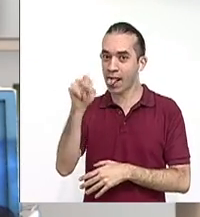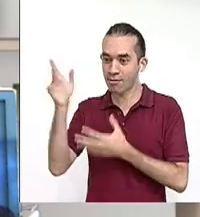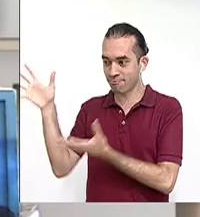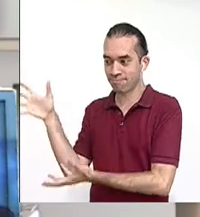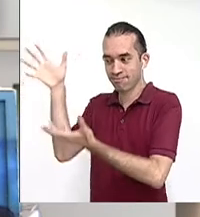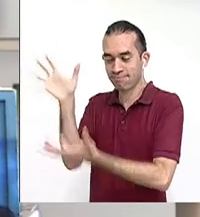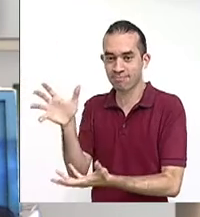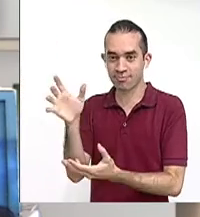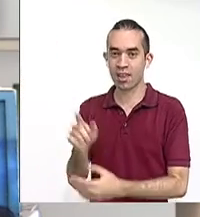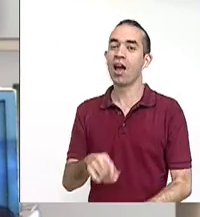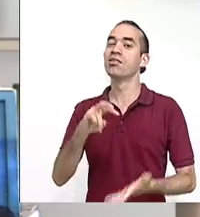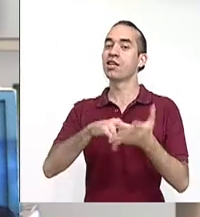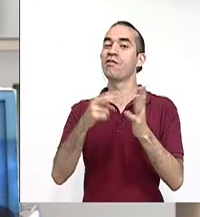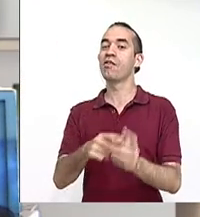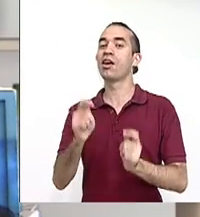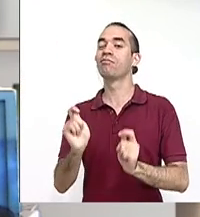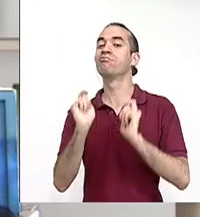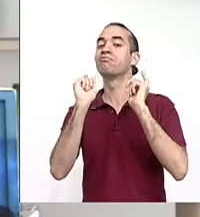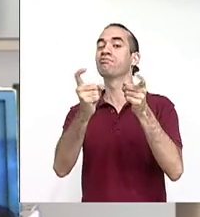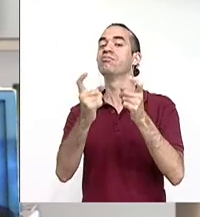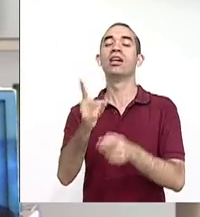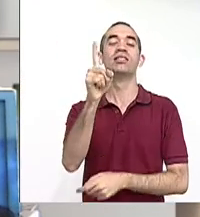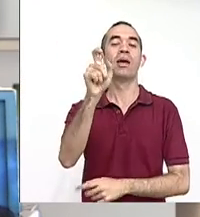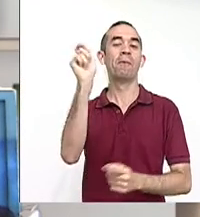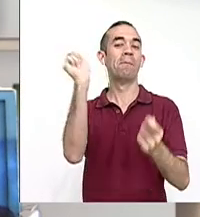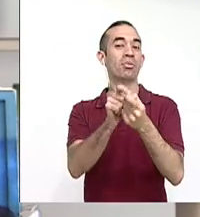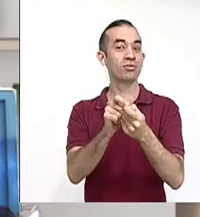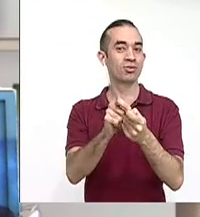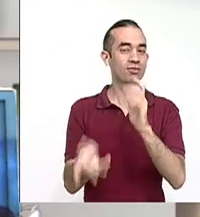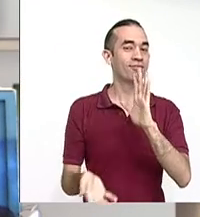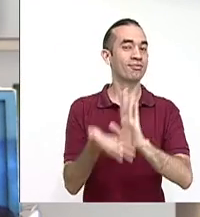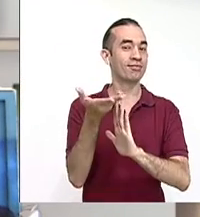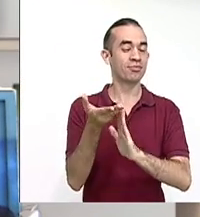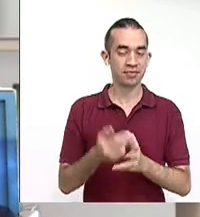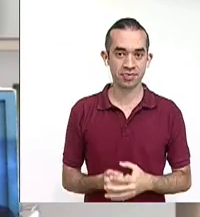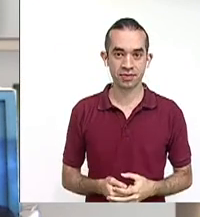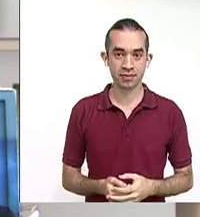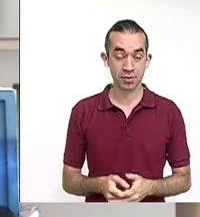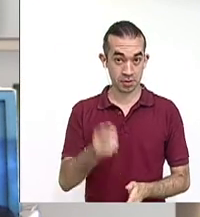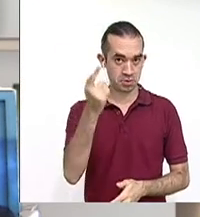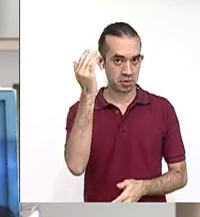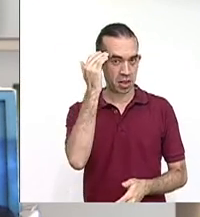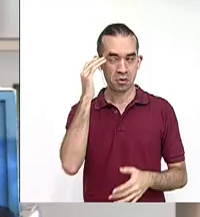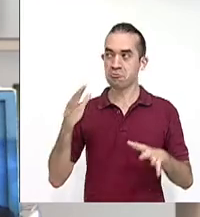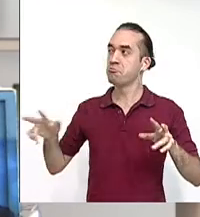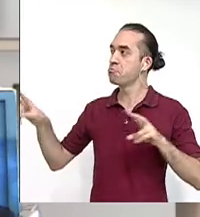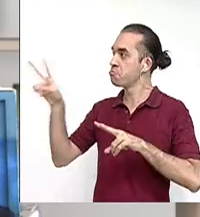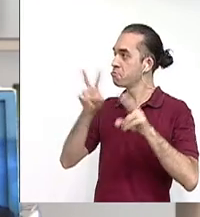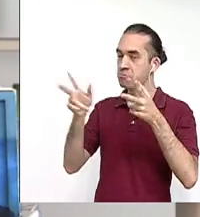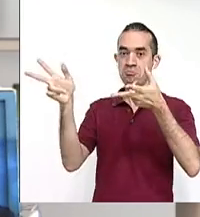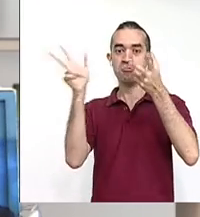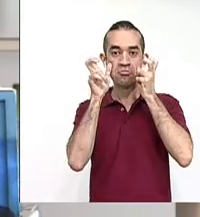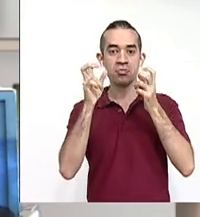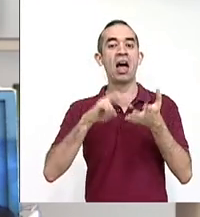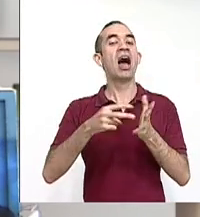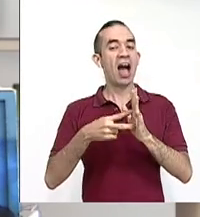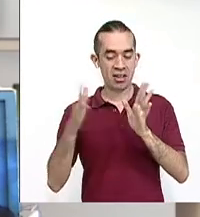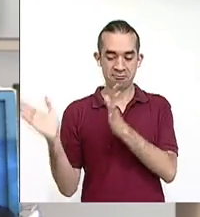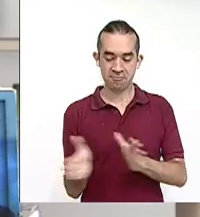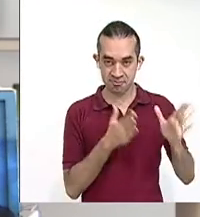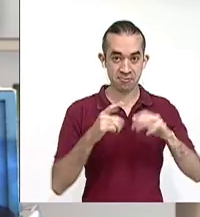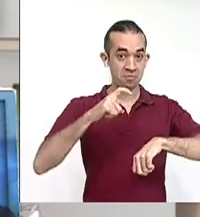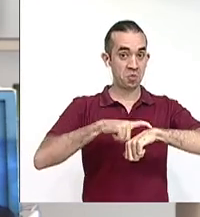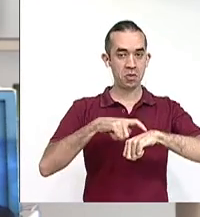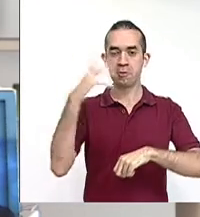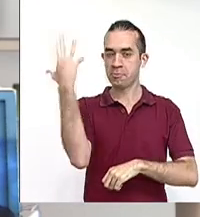100 puntos, ¿verdad? Bueno, nos estamos preparando para una época muy hermosa que es la Navidad y lo hacemos tanto con